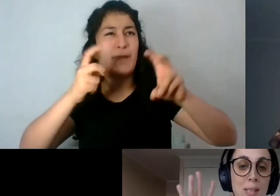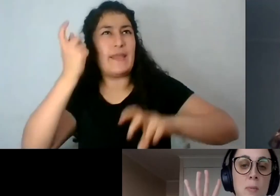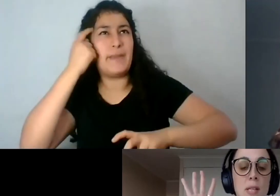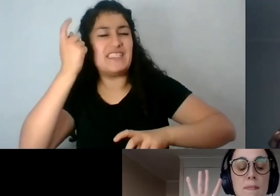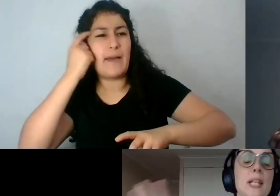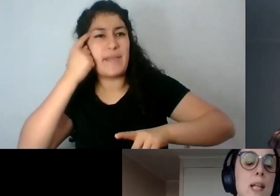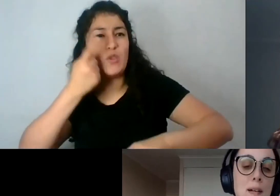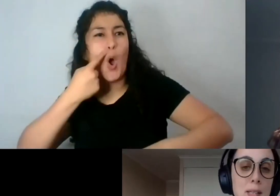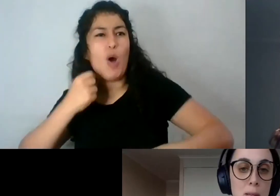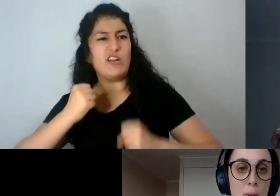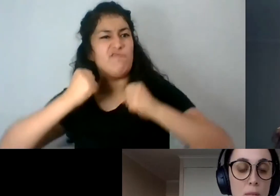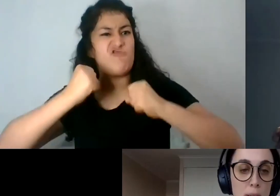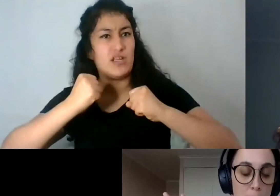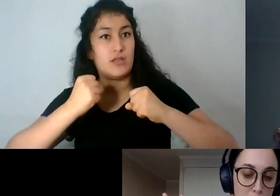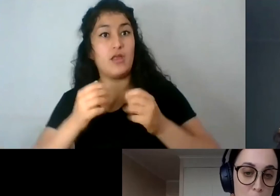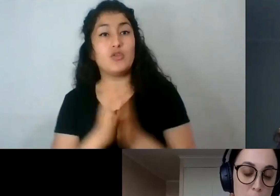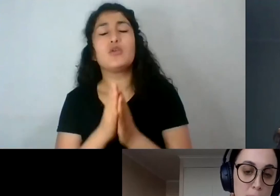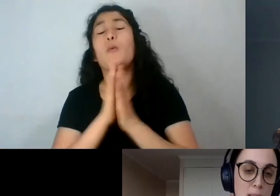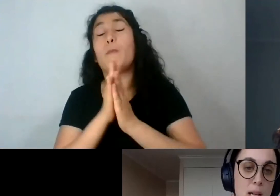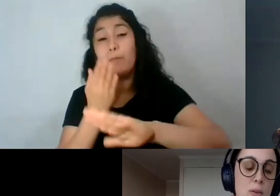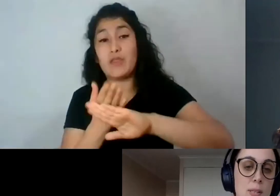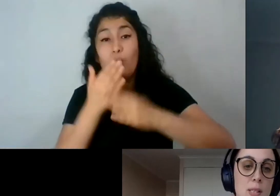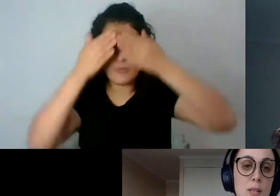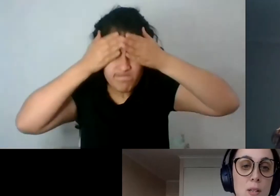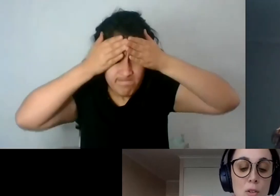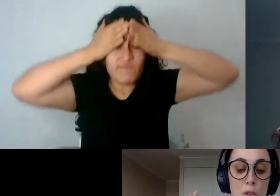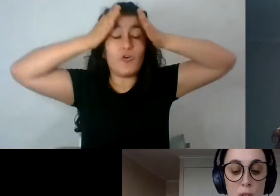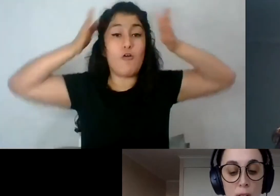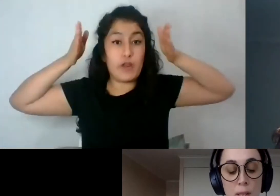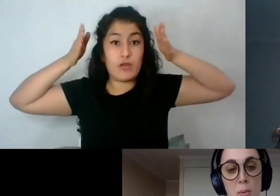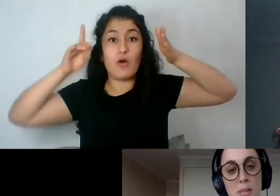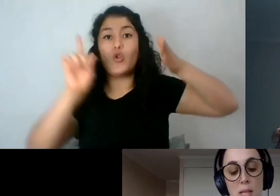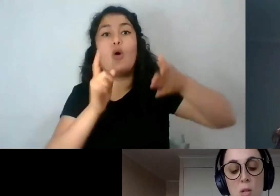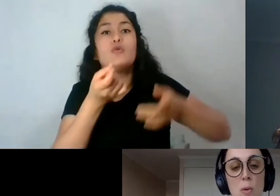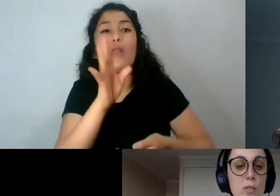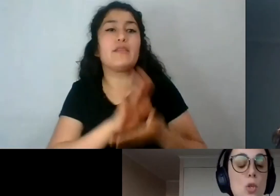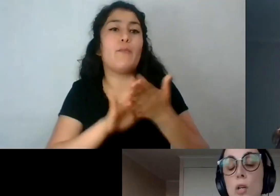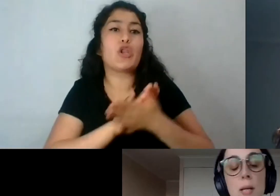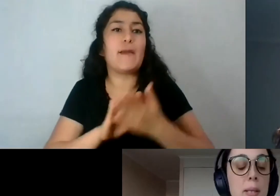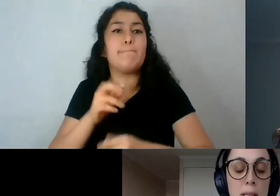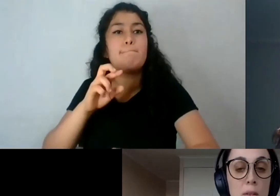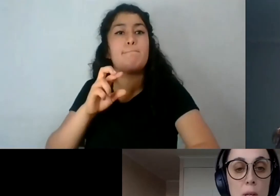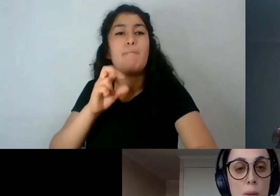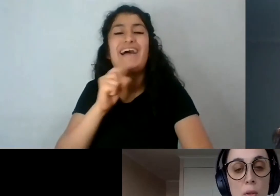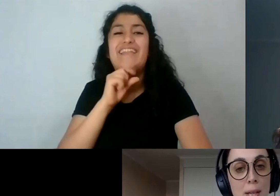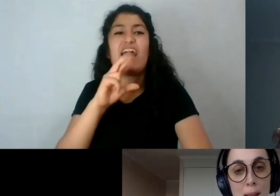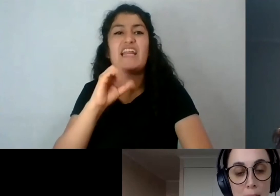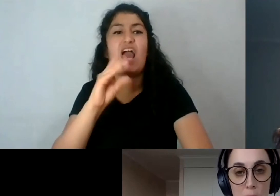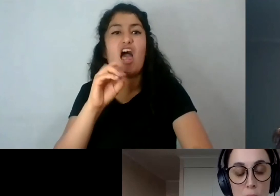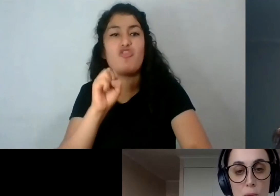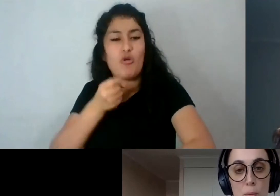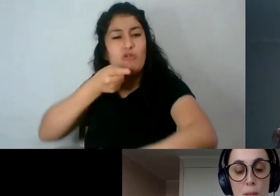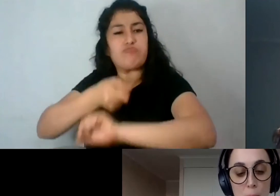como que tratemos de abrir la cabeza cuando habló de patriarcado. Es decir, no nos restringamos a pensar como solo en el imaginario del cuento de